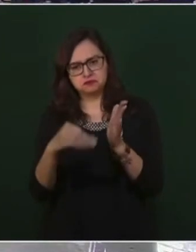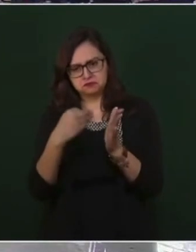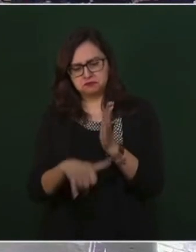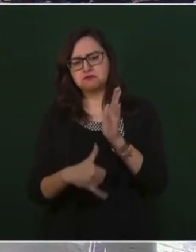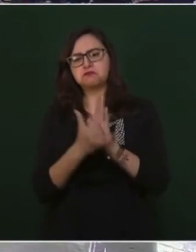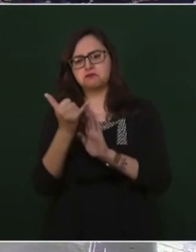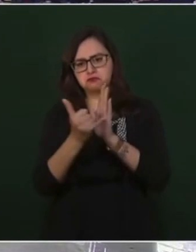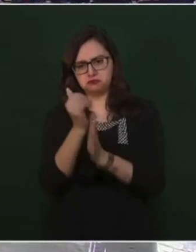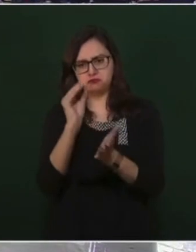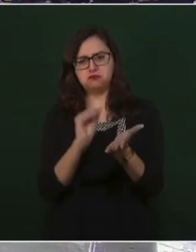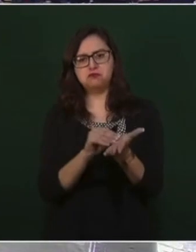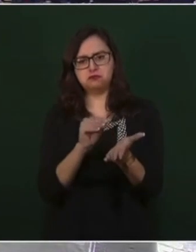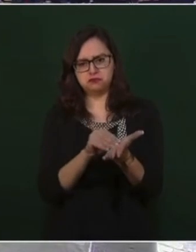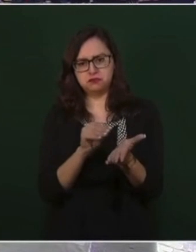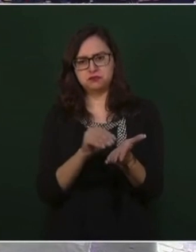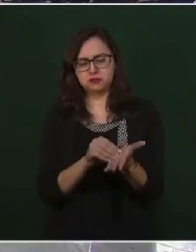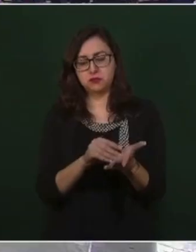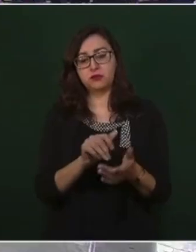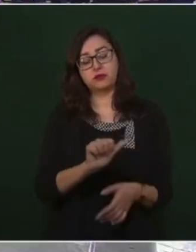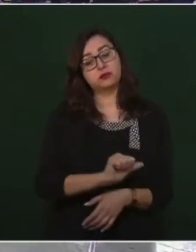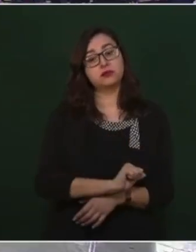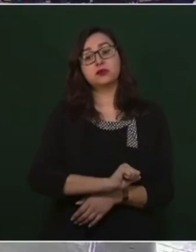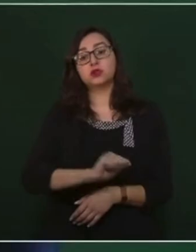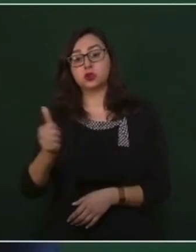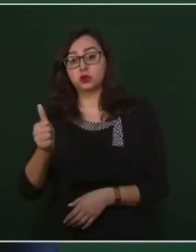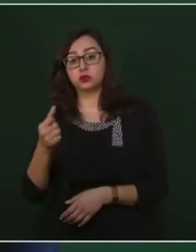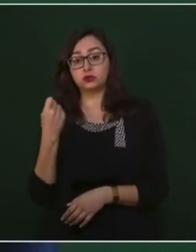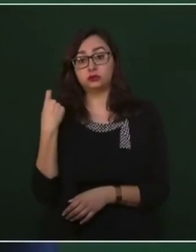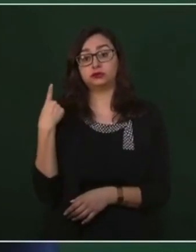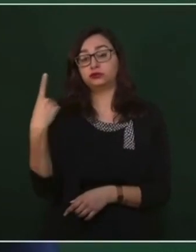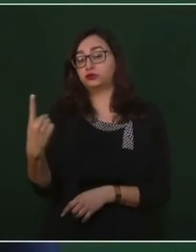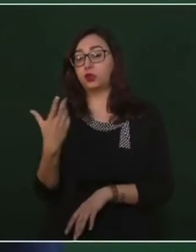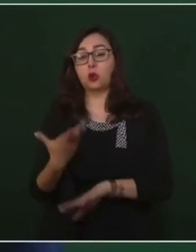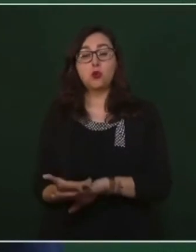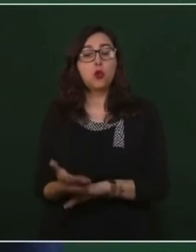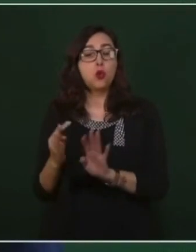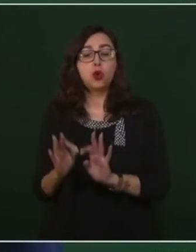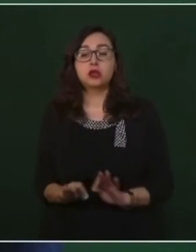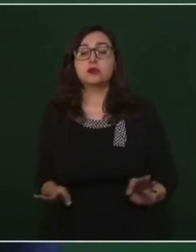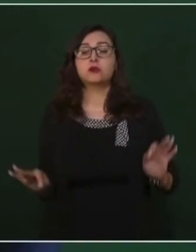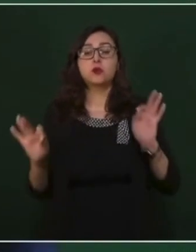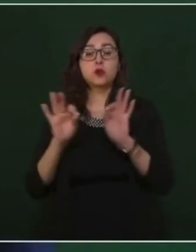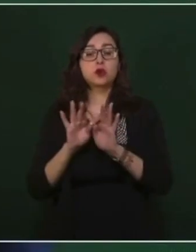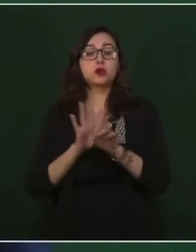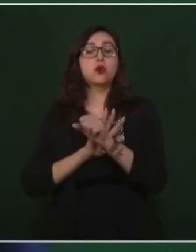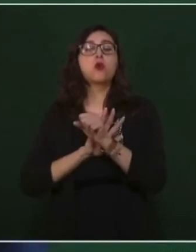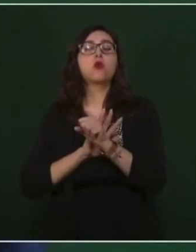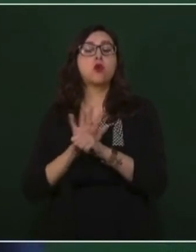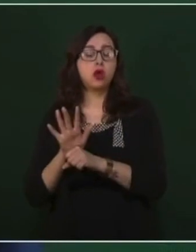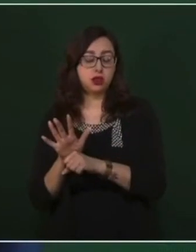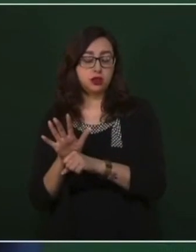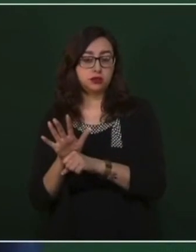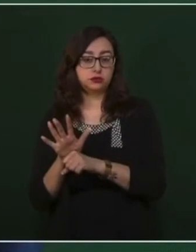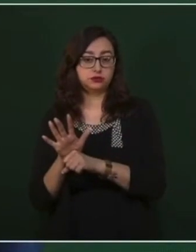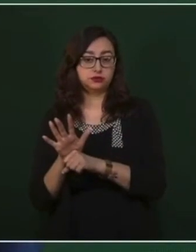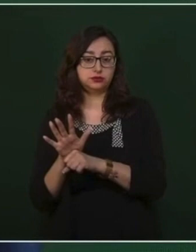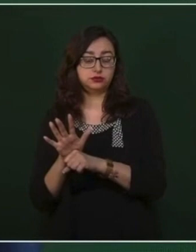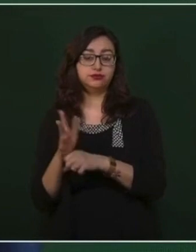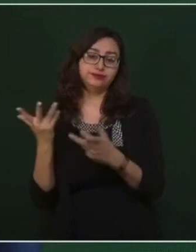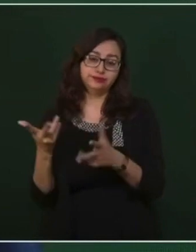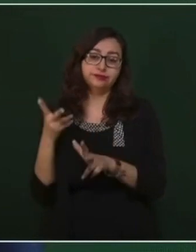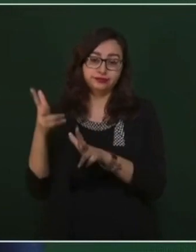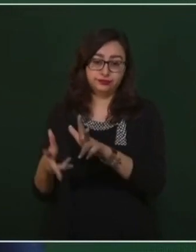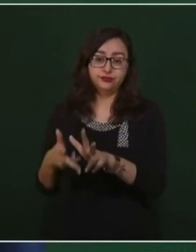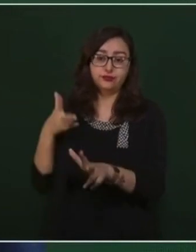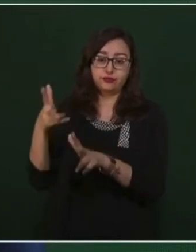Una de ellas que va a ser muy importante es la terminación del